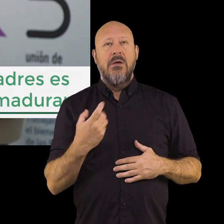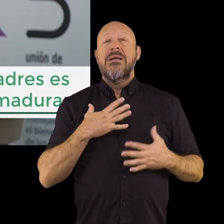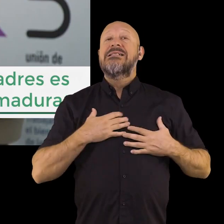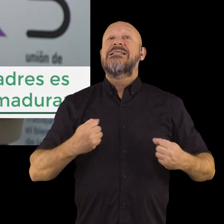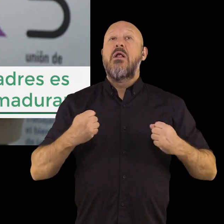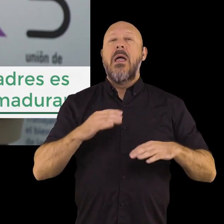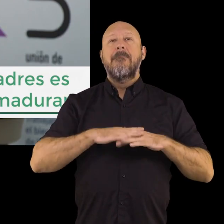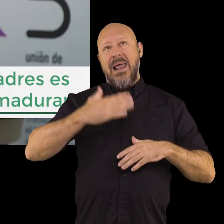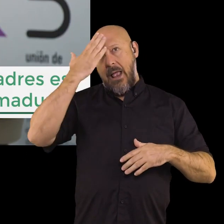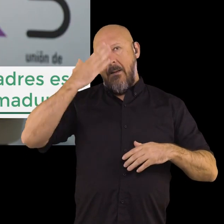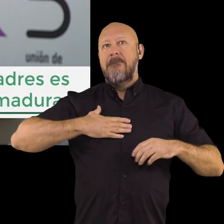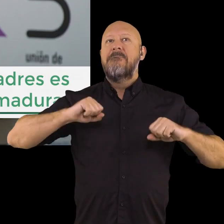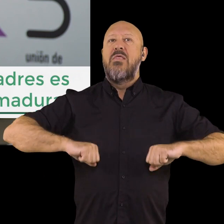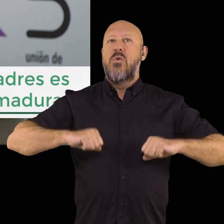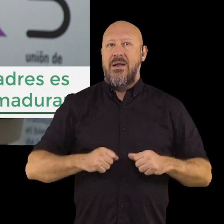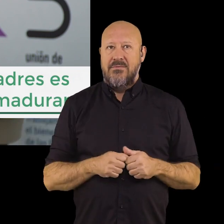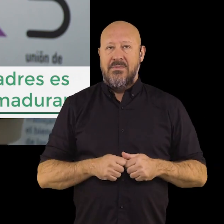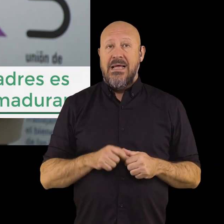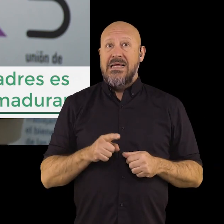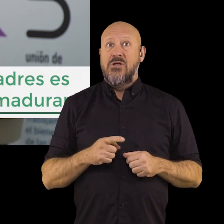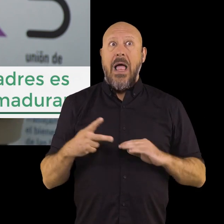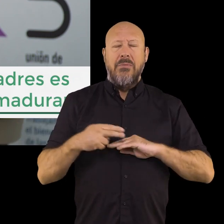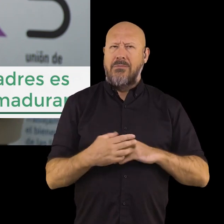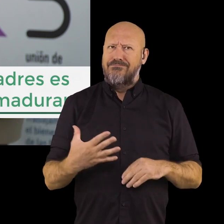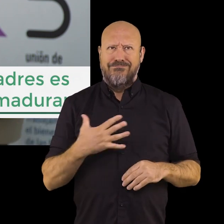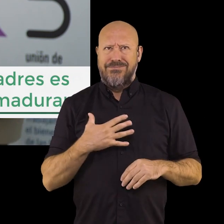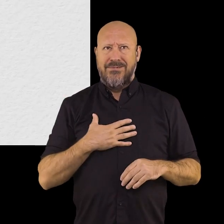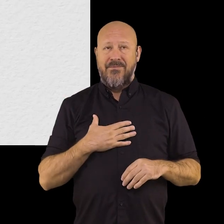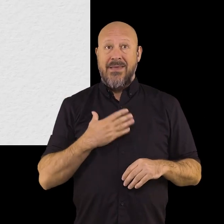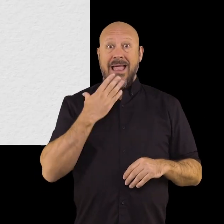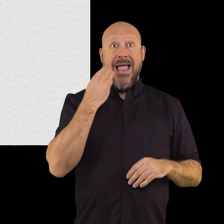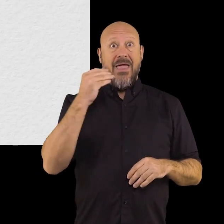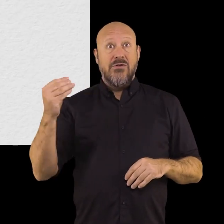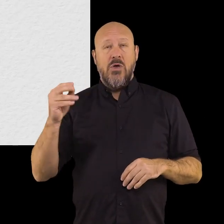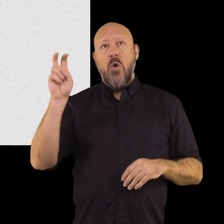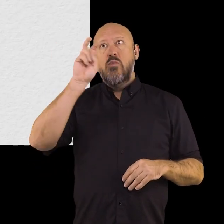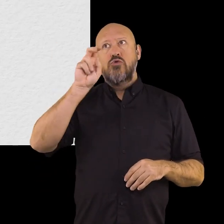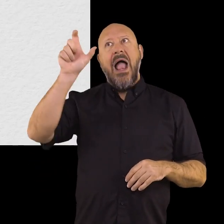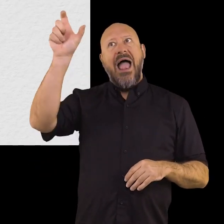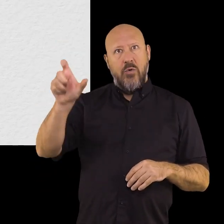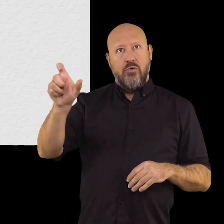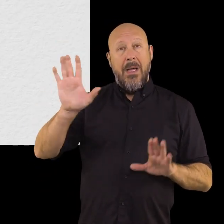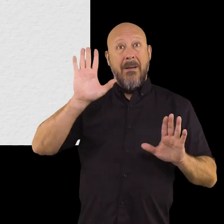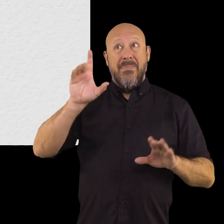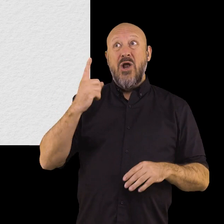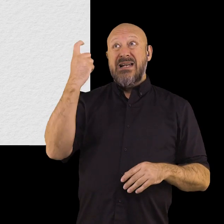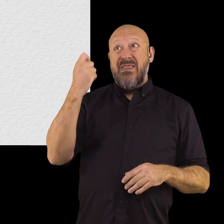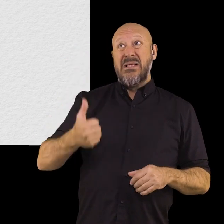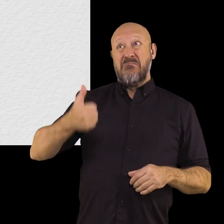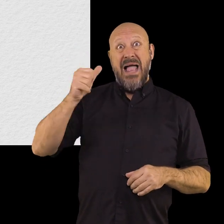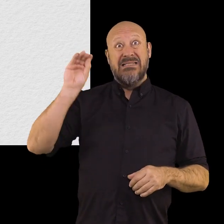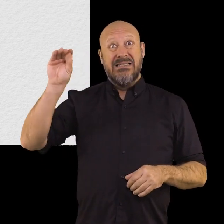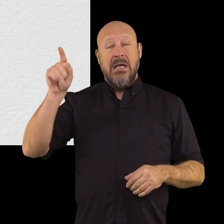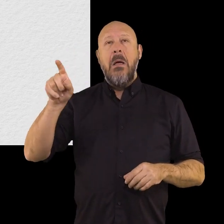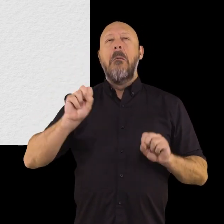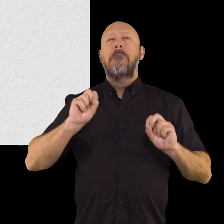y saludable para madurar. Es algo inevitable. El adolescente busca al adulto, pero cuanto más